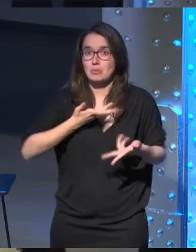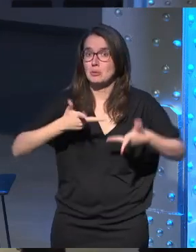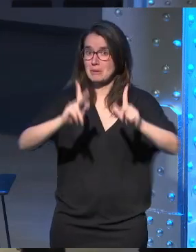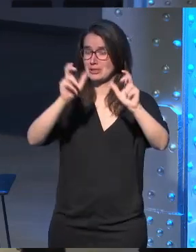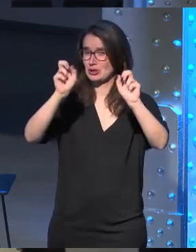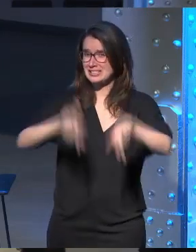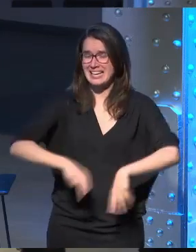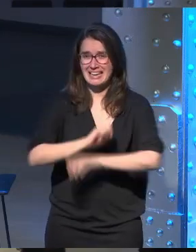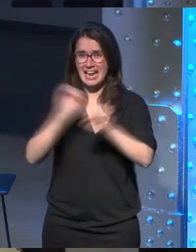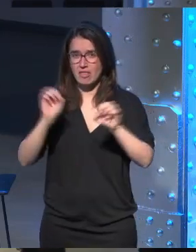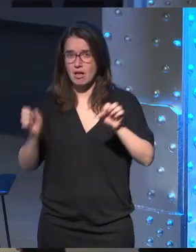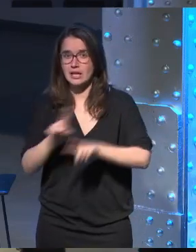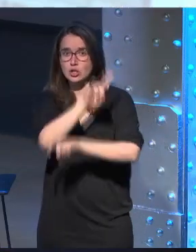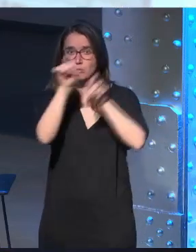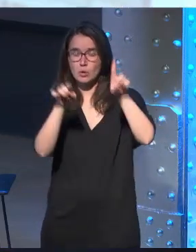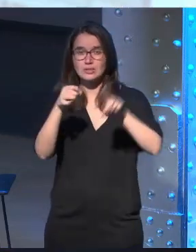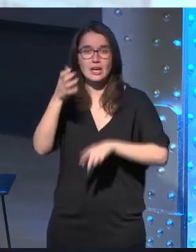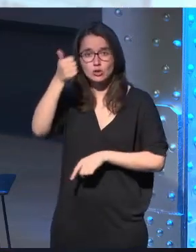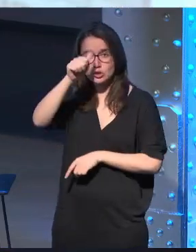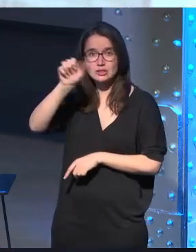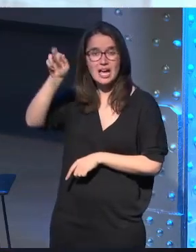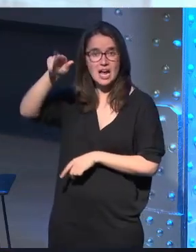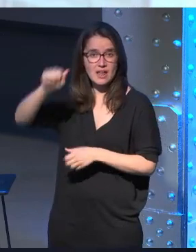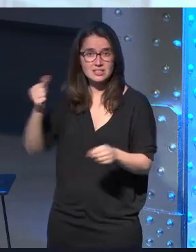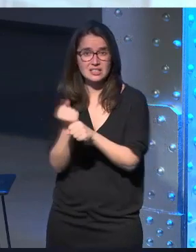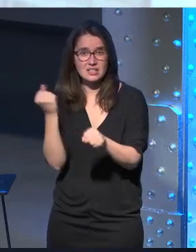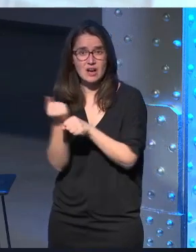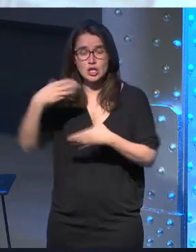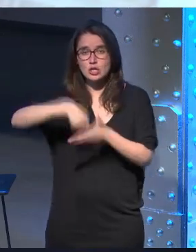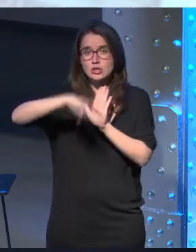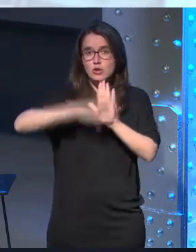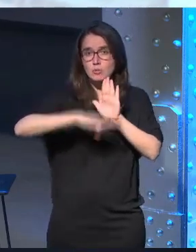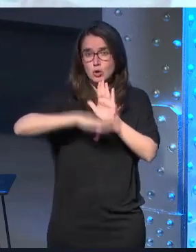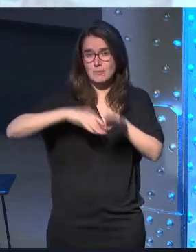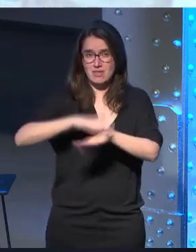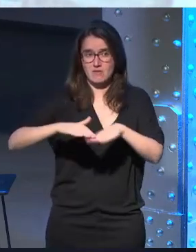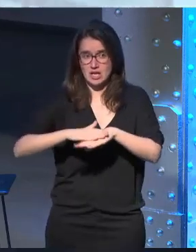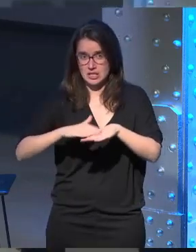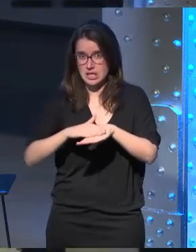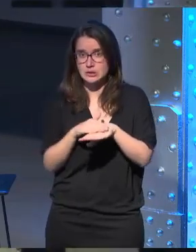y si no que se lo pregunten a los chicos de Arán que están trabajando dentro del programa de Orsis